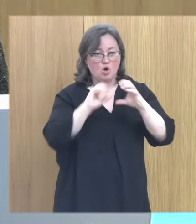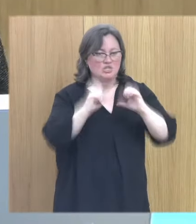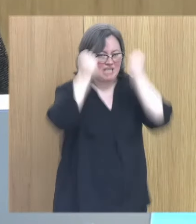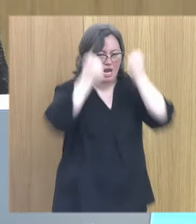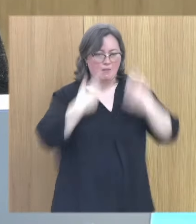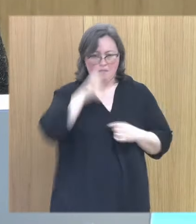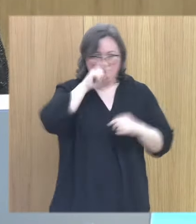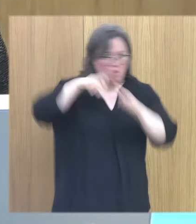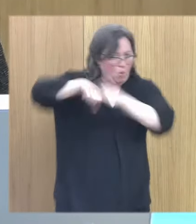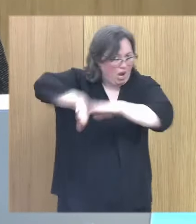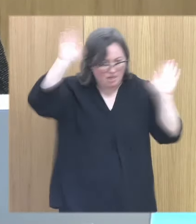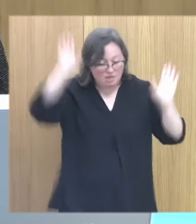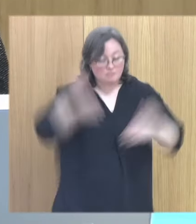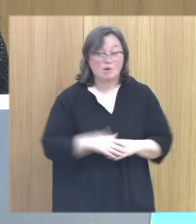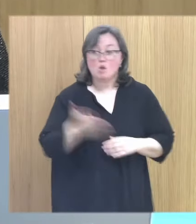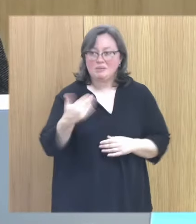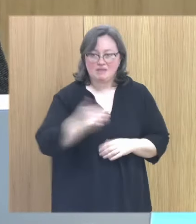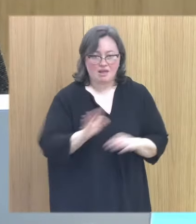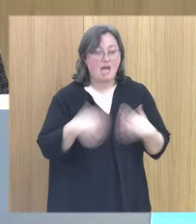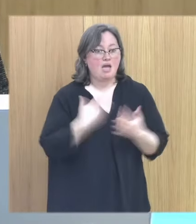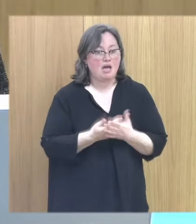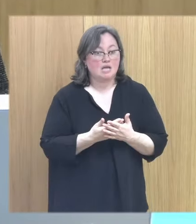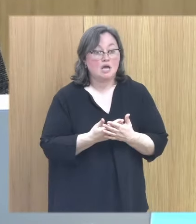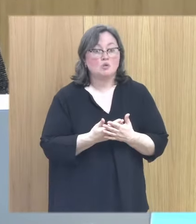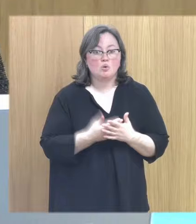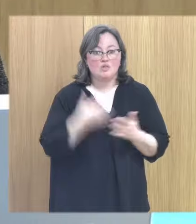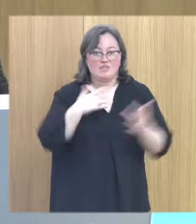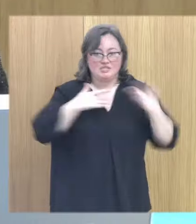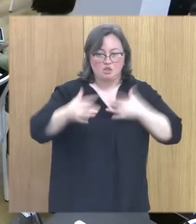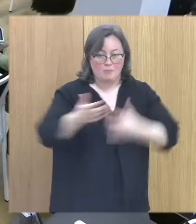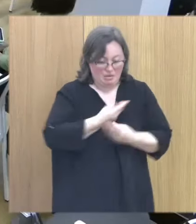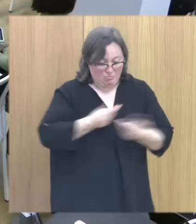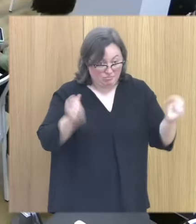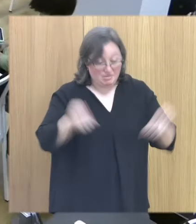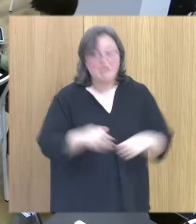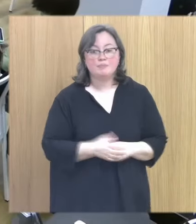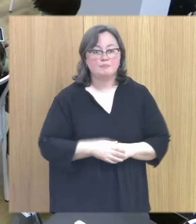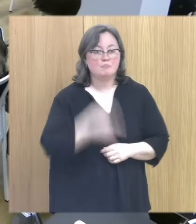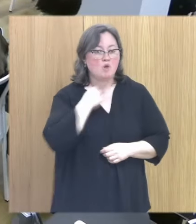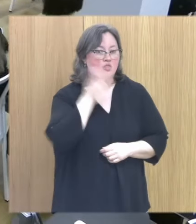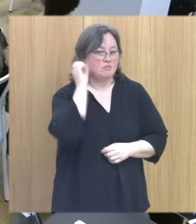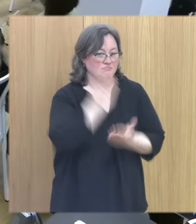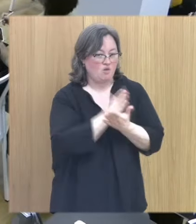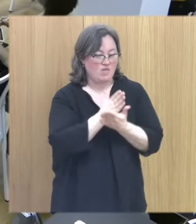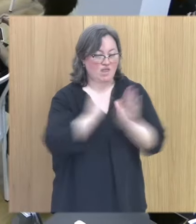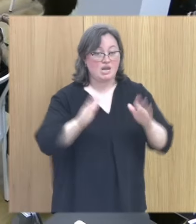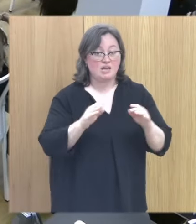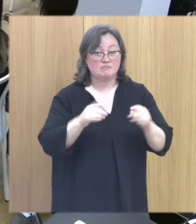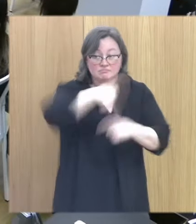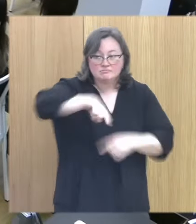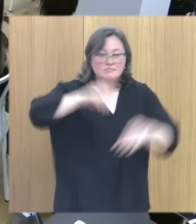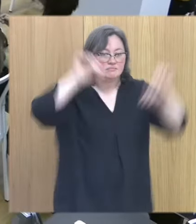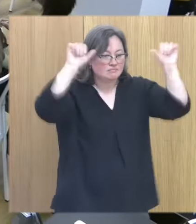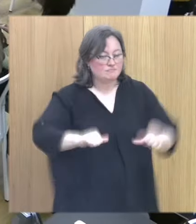recordando pasa nada mientras quitas la sintomatología bueno muchísimas gracias